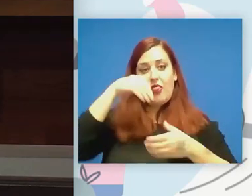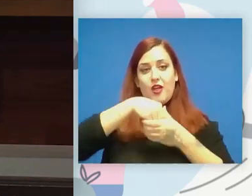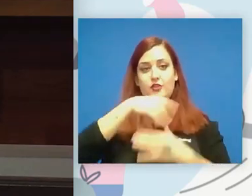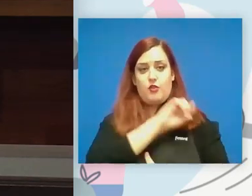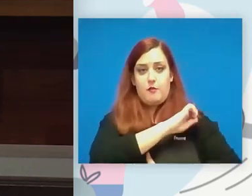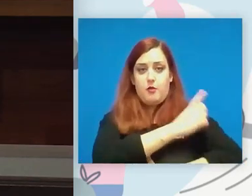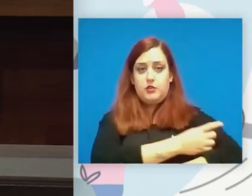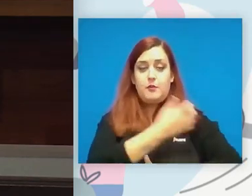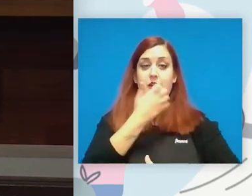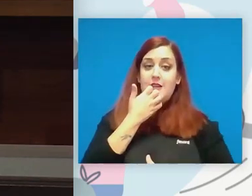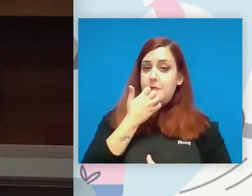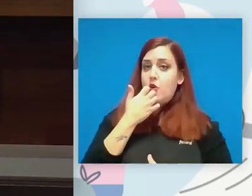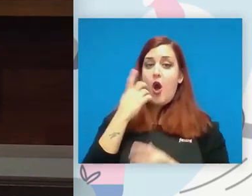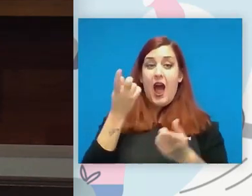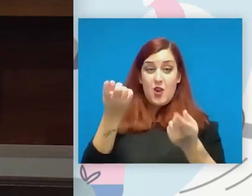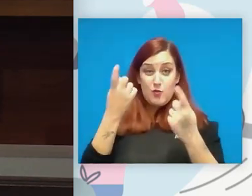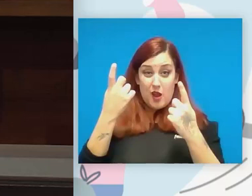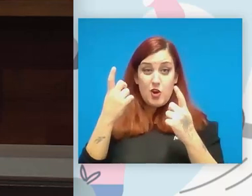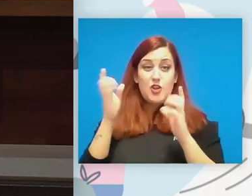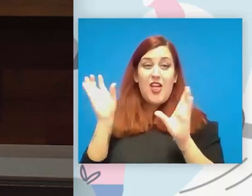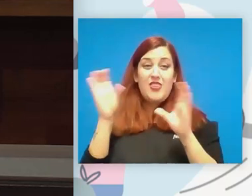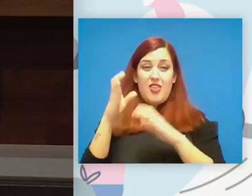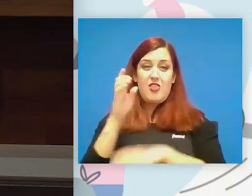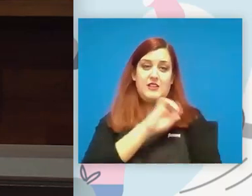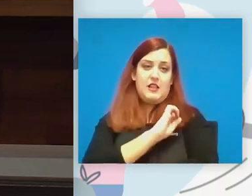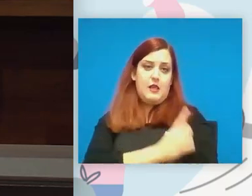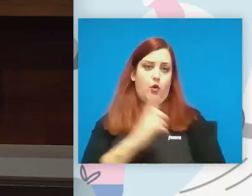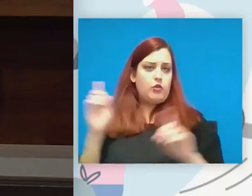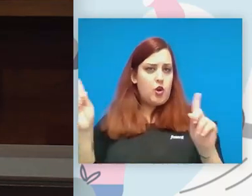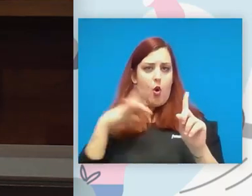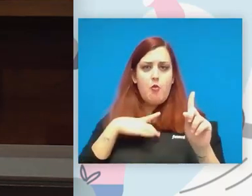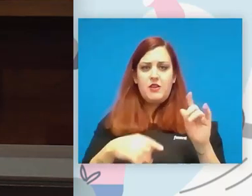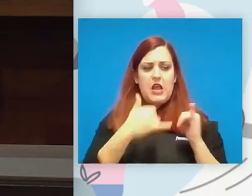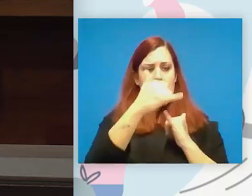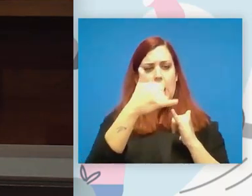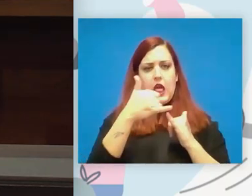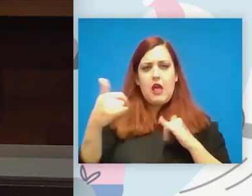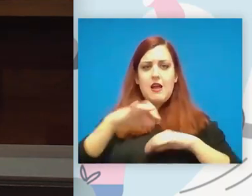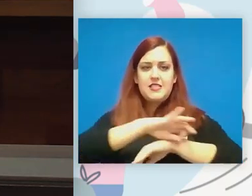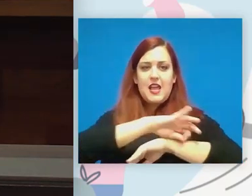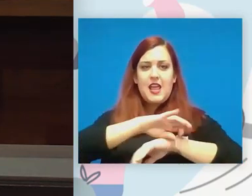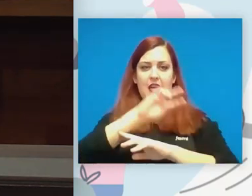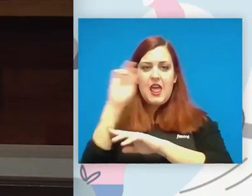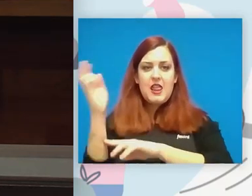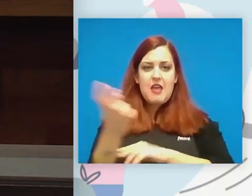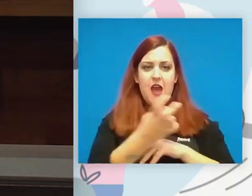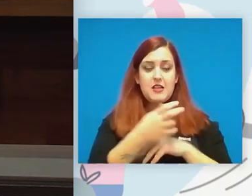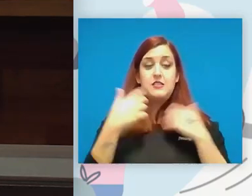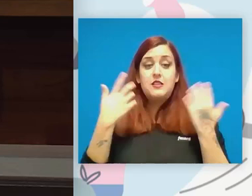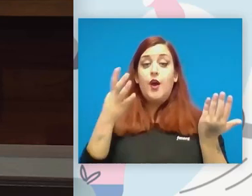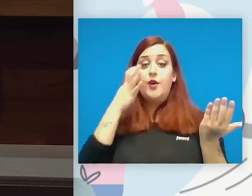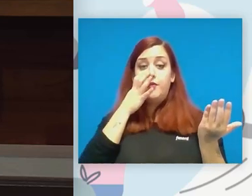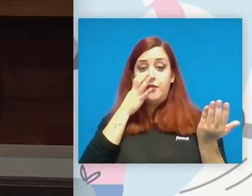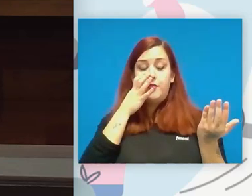alumnado de ciencias de la actividad física del deporte puede ser de otras líneas de ingeniería u otros ámbitos de conocimiento en el cual igual